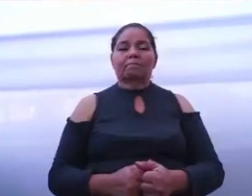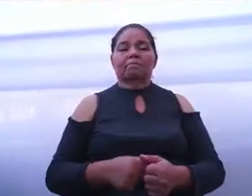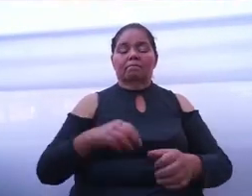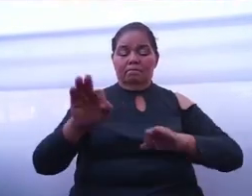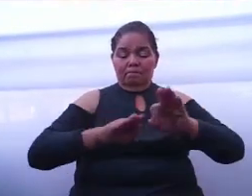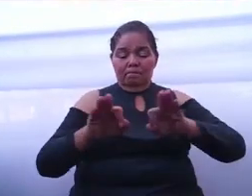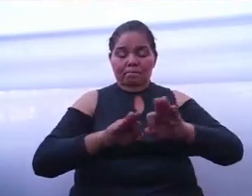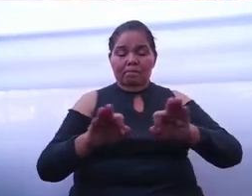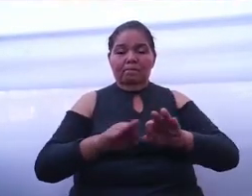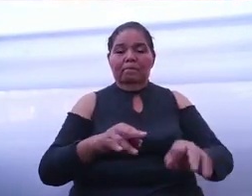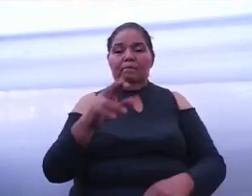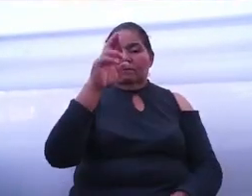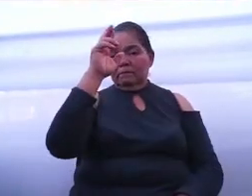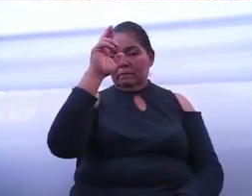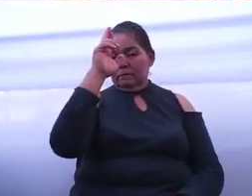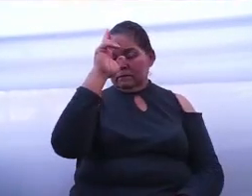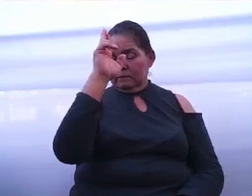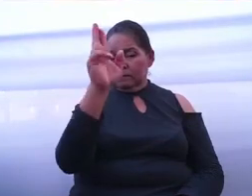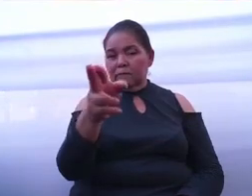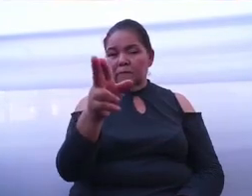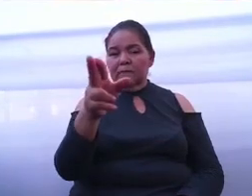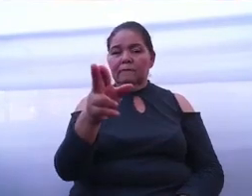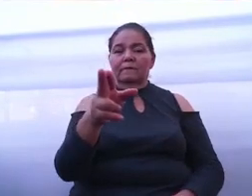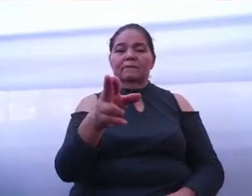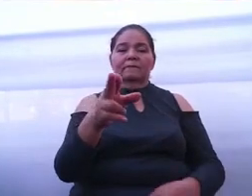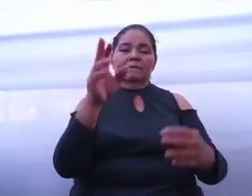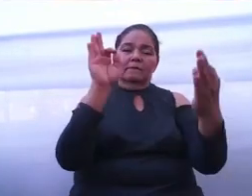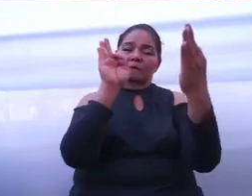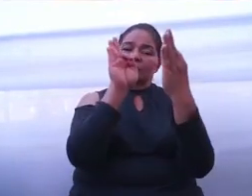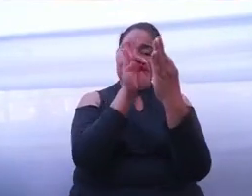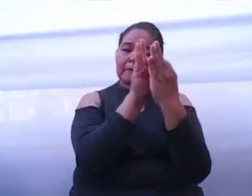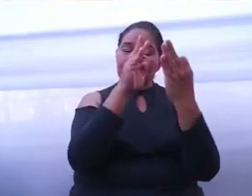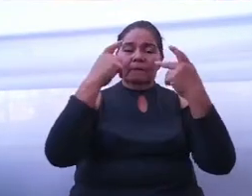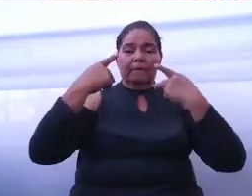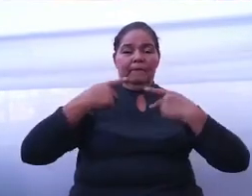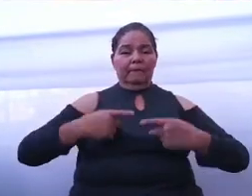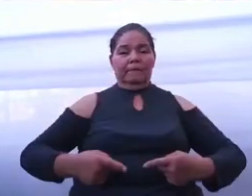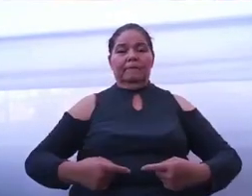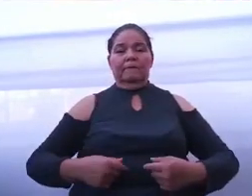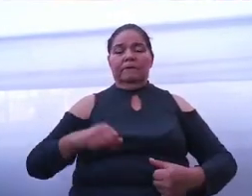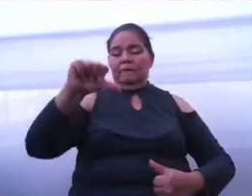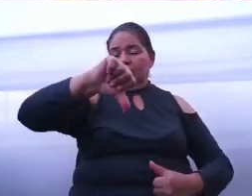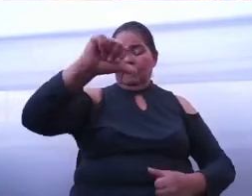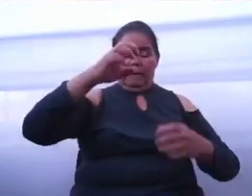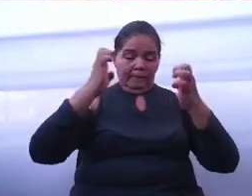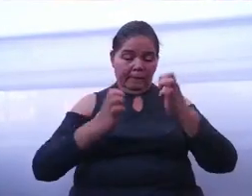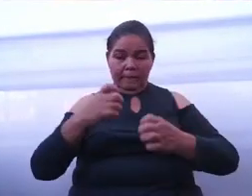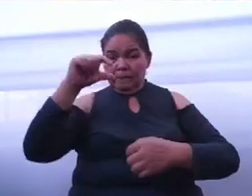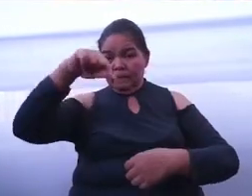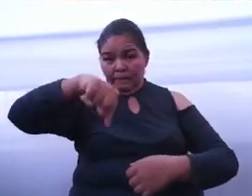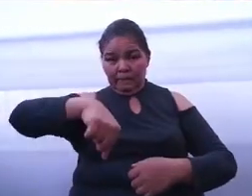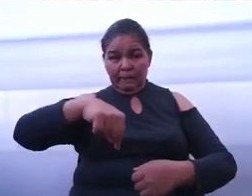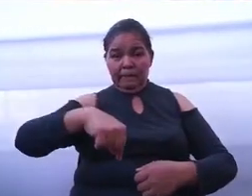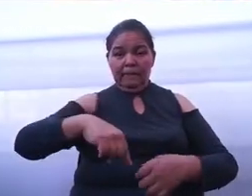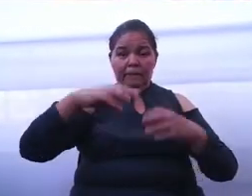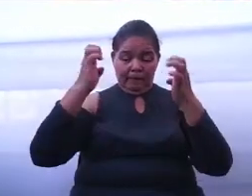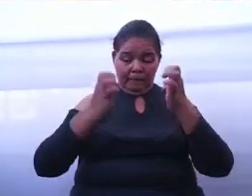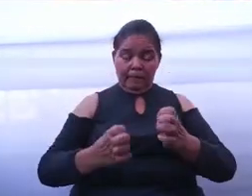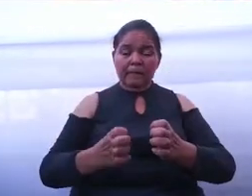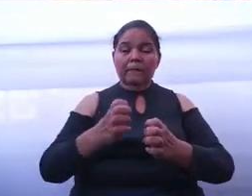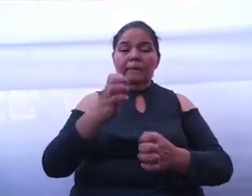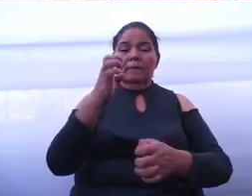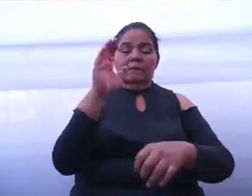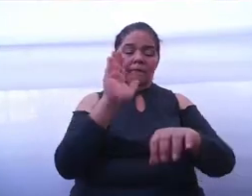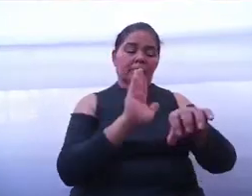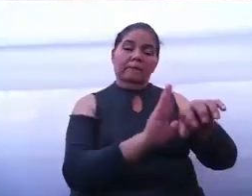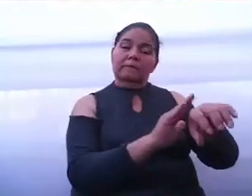austero y cercano a la gente. Los que hoy estamos aquí estamos llamados